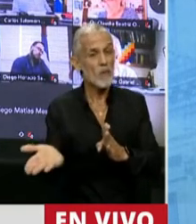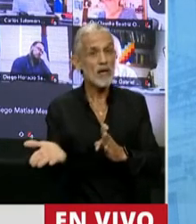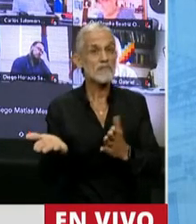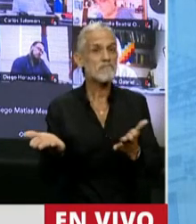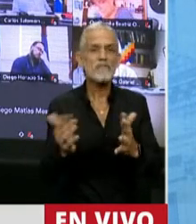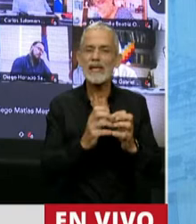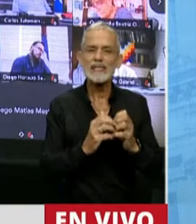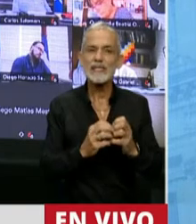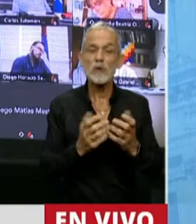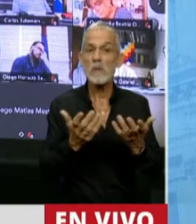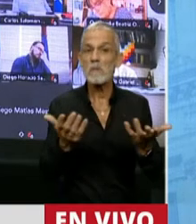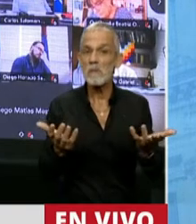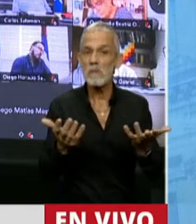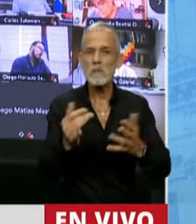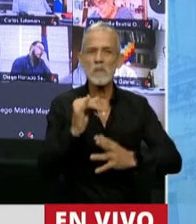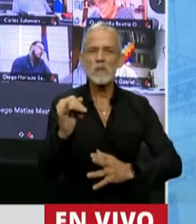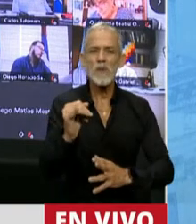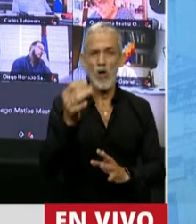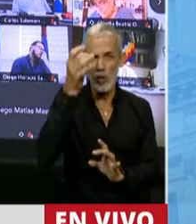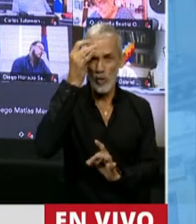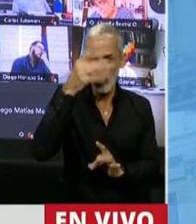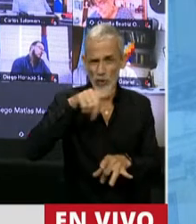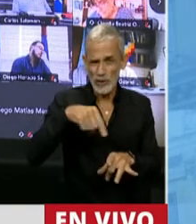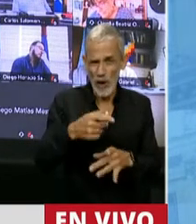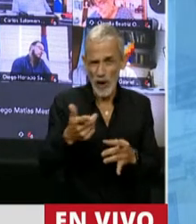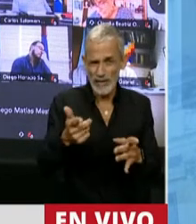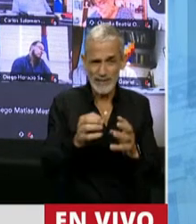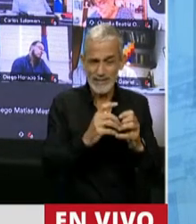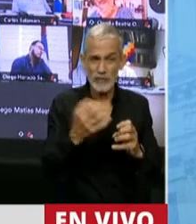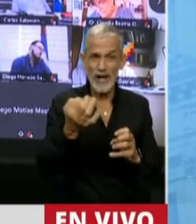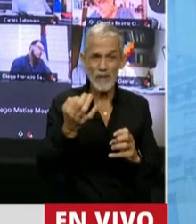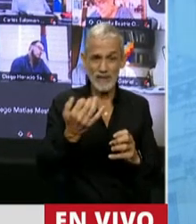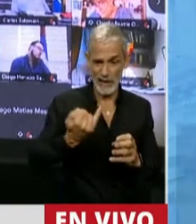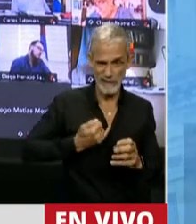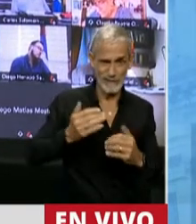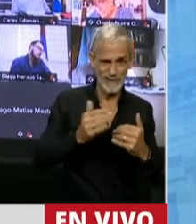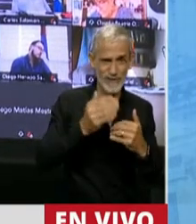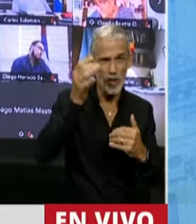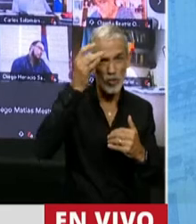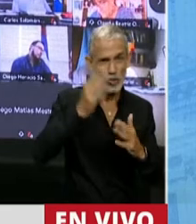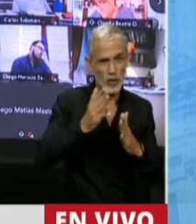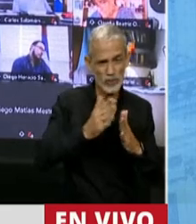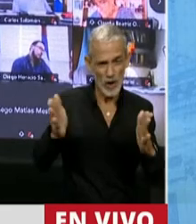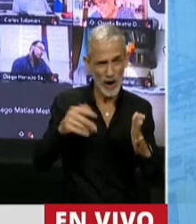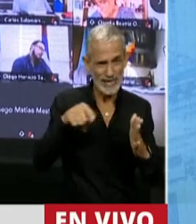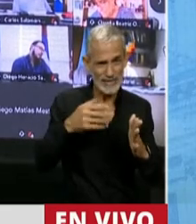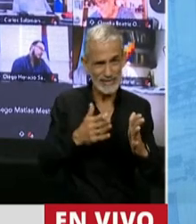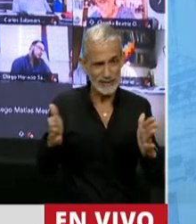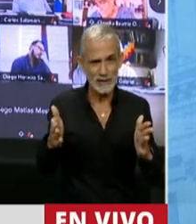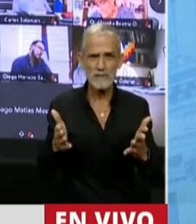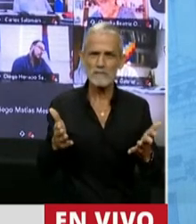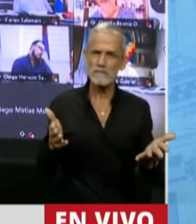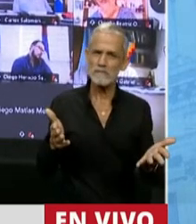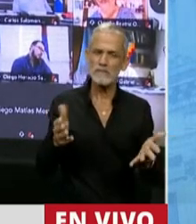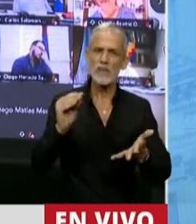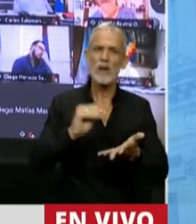estaría siendo notificada con menos de 12 horas. Una sesión especial de la Cámara de Diputados de la Nación pasaría a